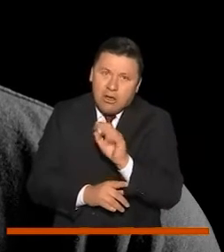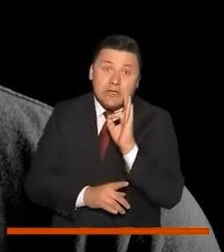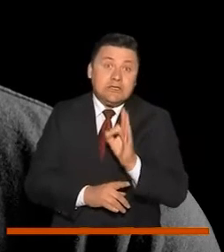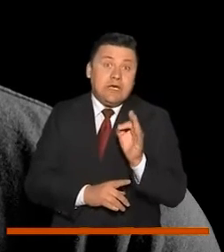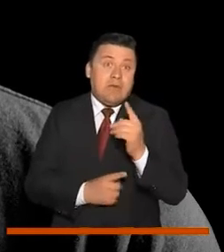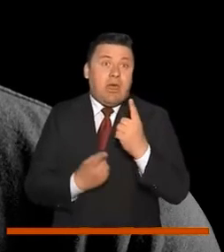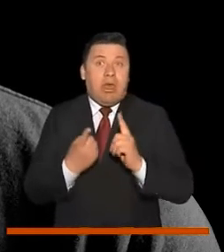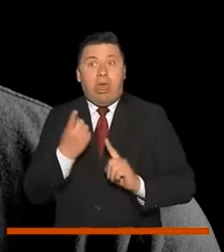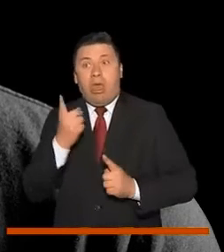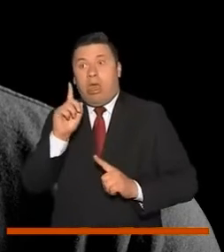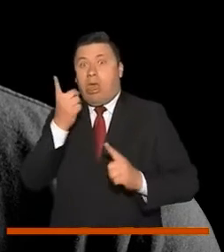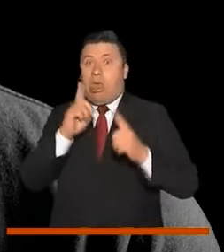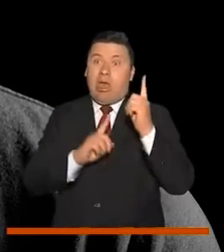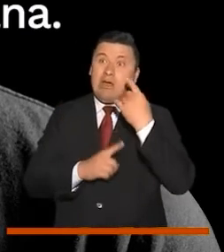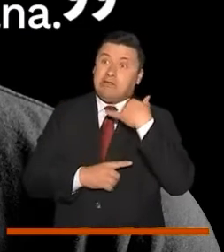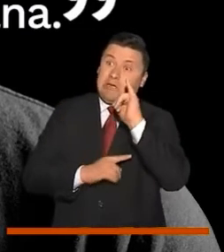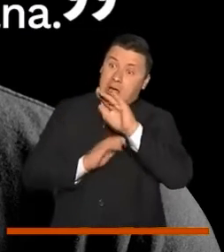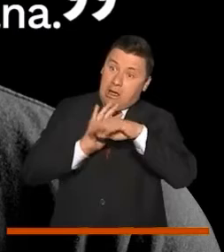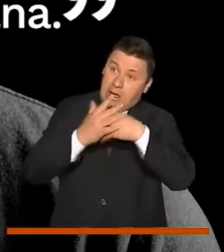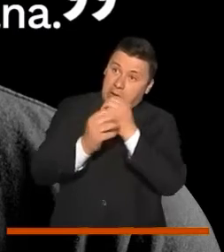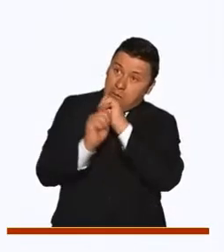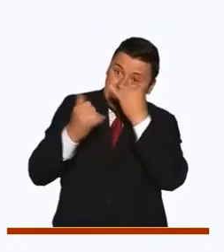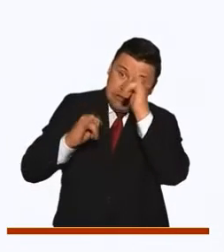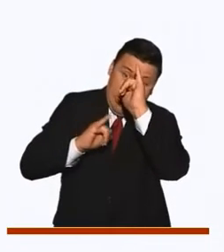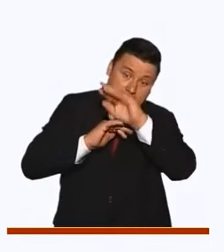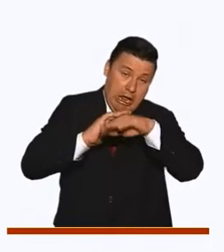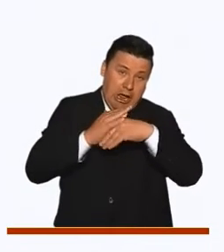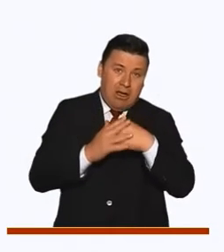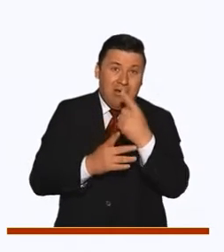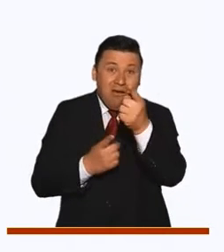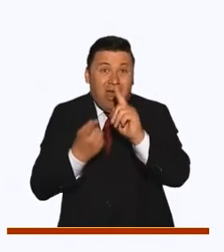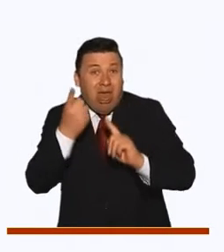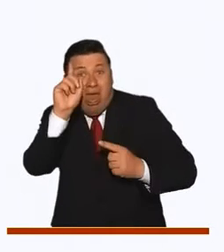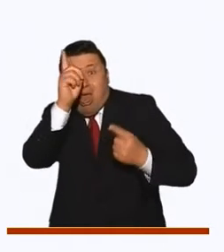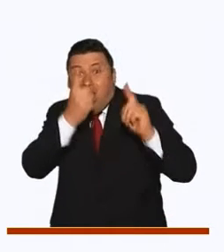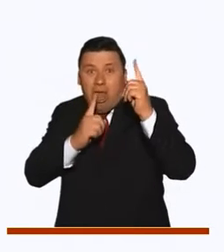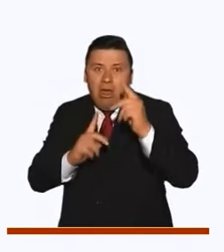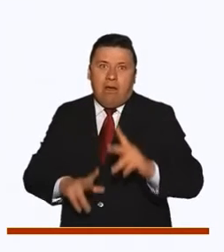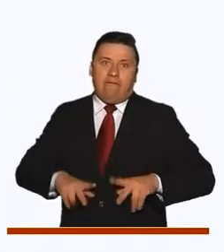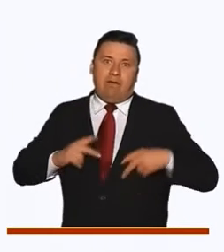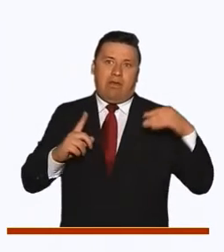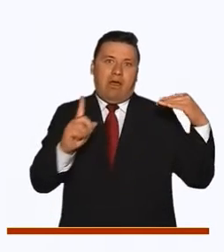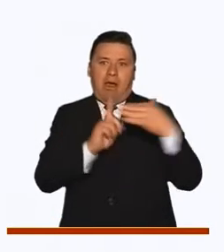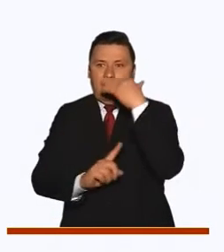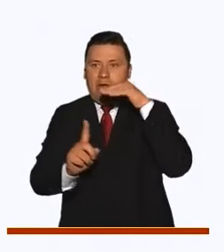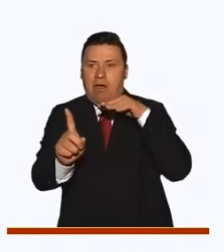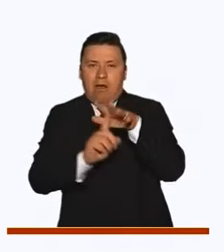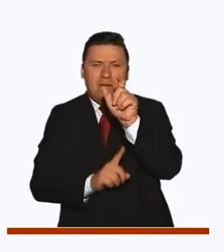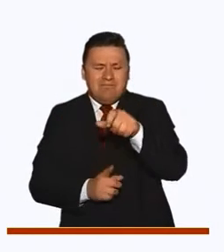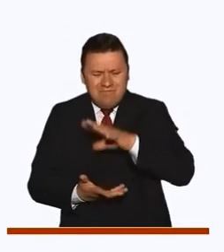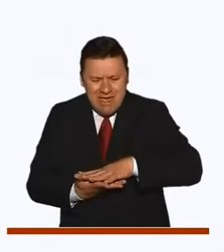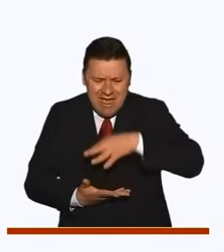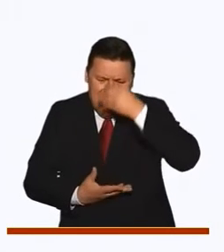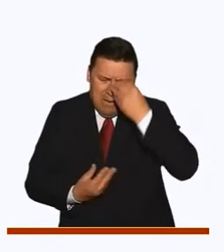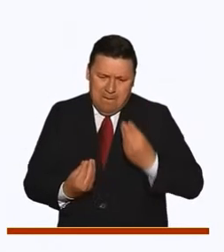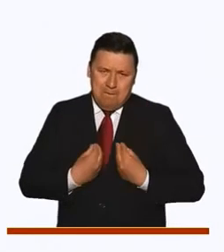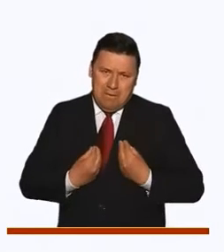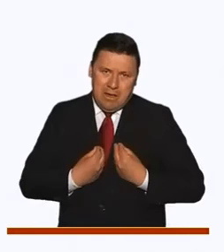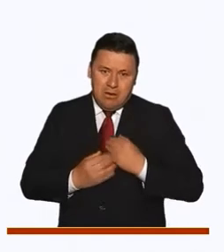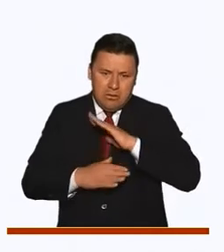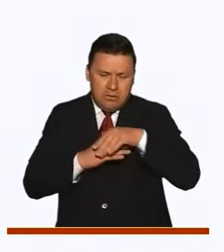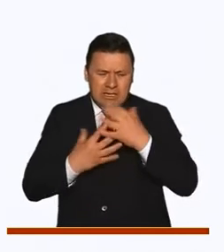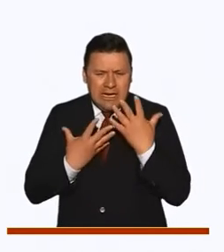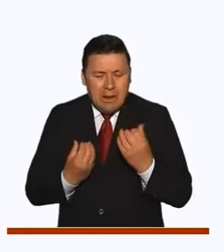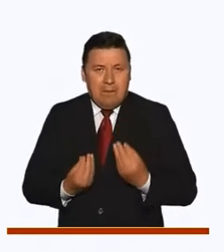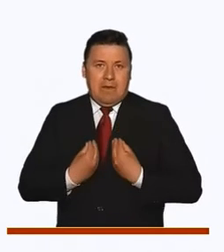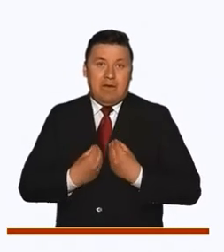Su excusa, ya me lavé las manos esta mañana, tus excusas ponen en riesgo tu vida y la de muchas personas, aprendamos a convivir para poder